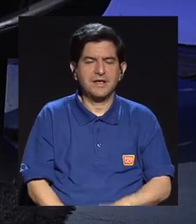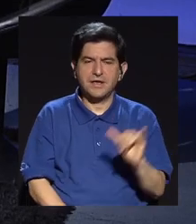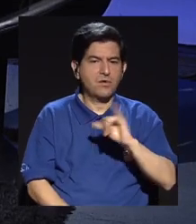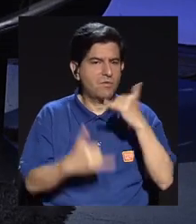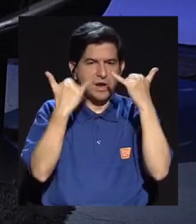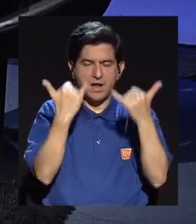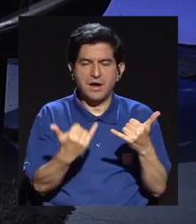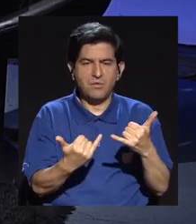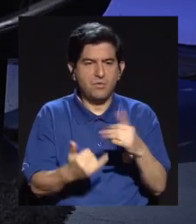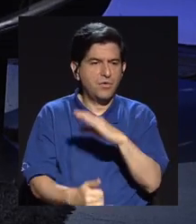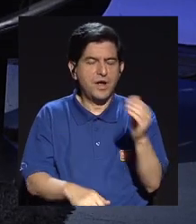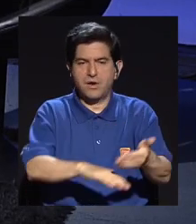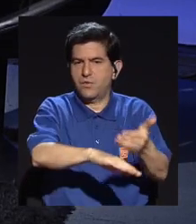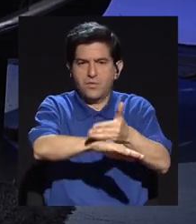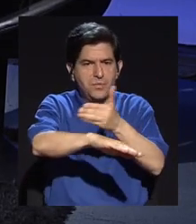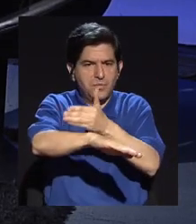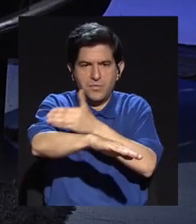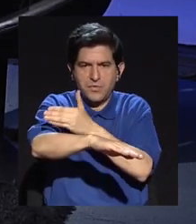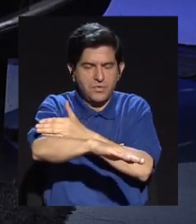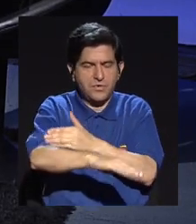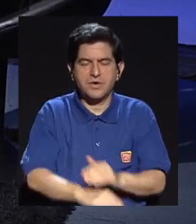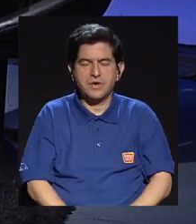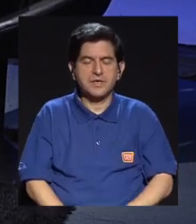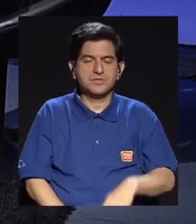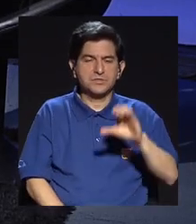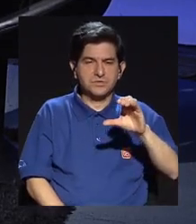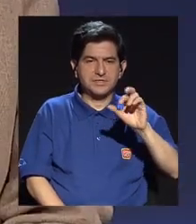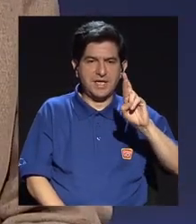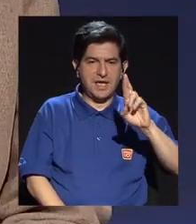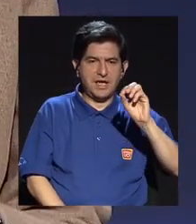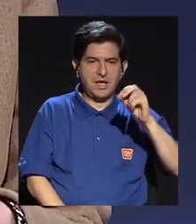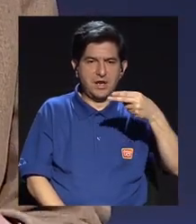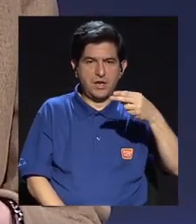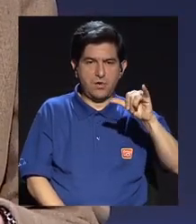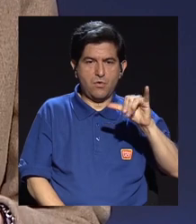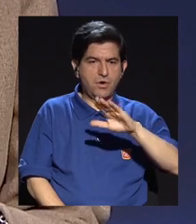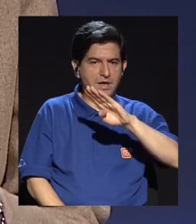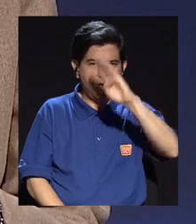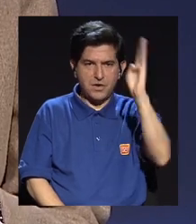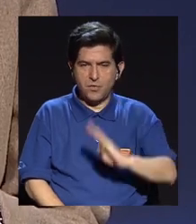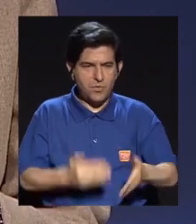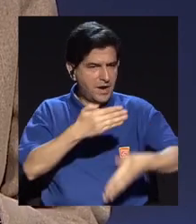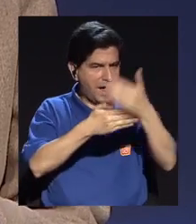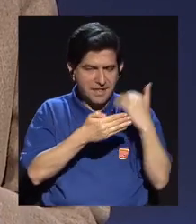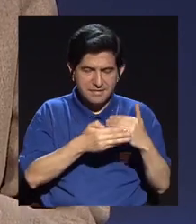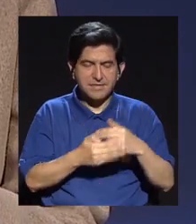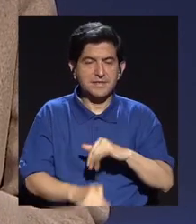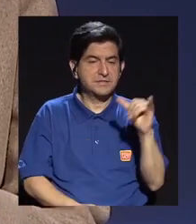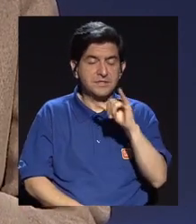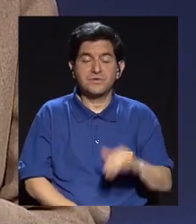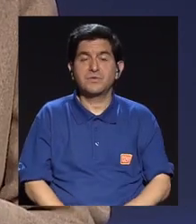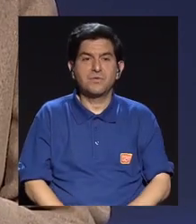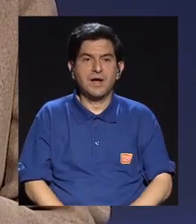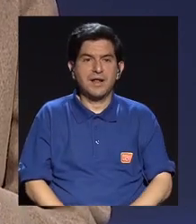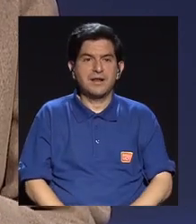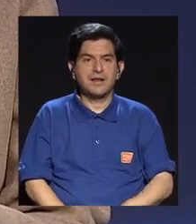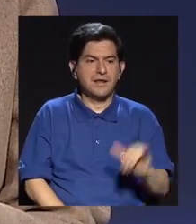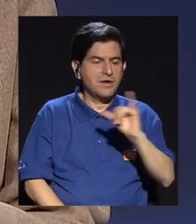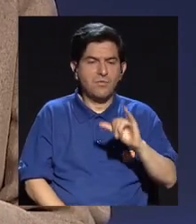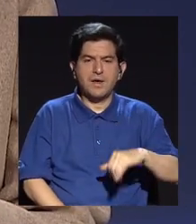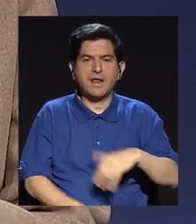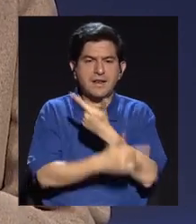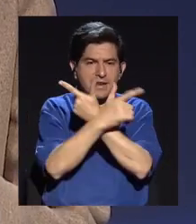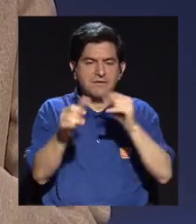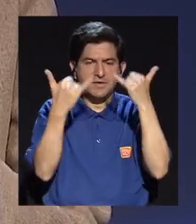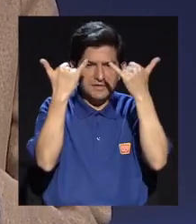ahora y de crecimiento como las que he tenido en serie hoy, nadie tampoco me ha dejado trabajar con tanta libertad como